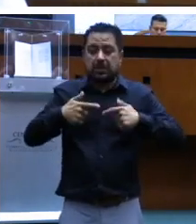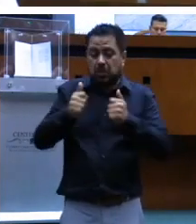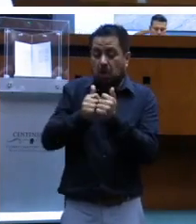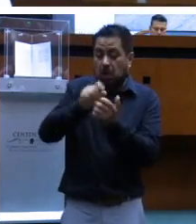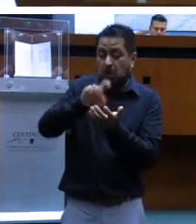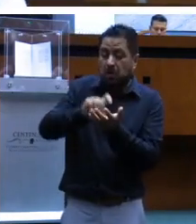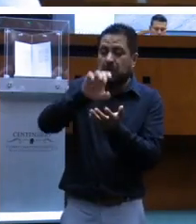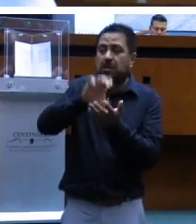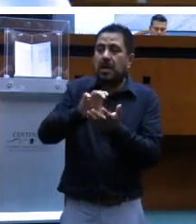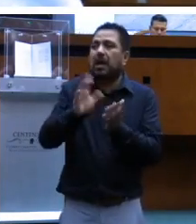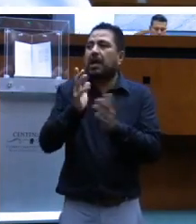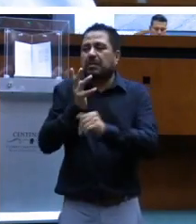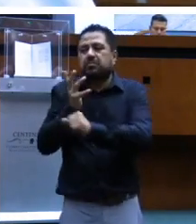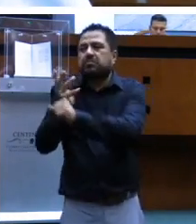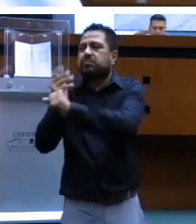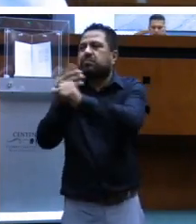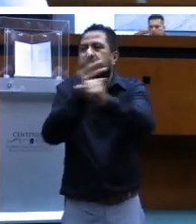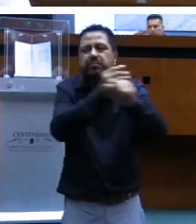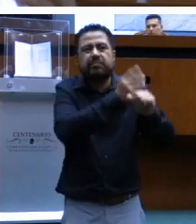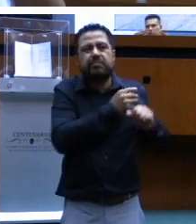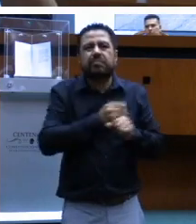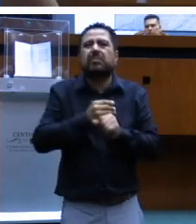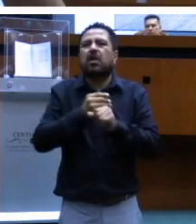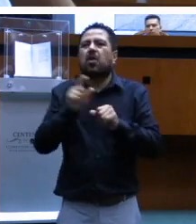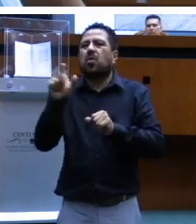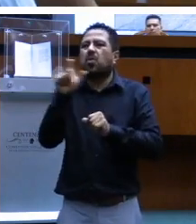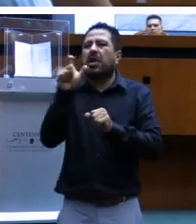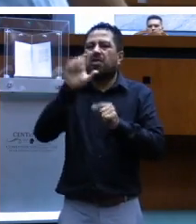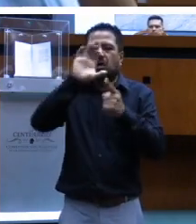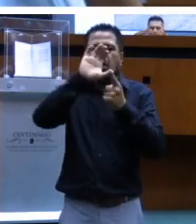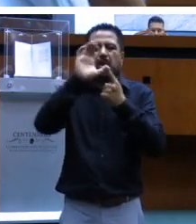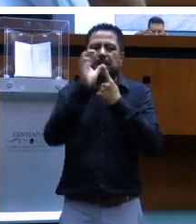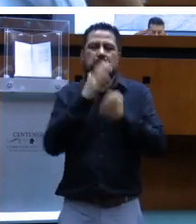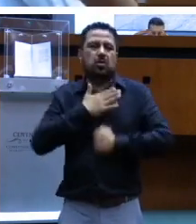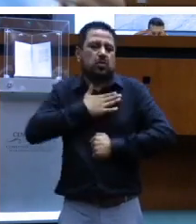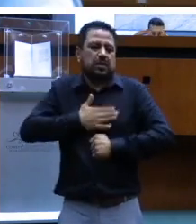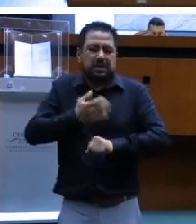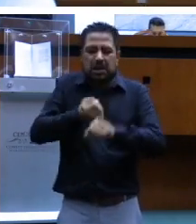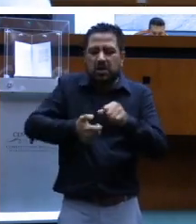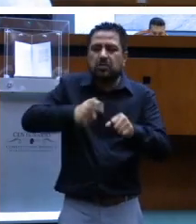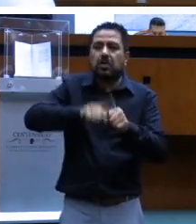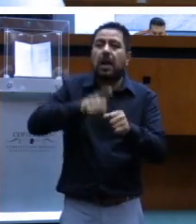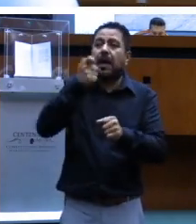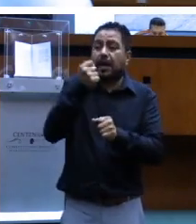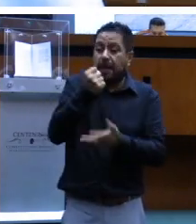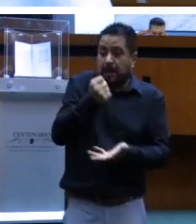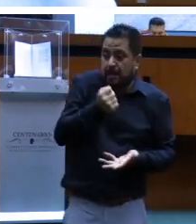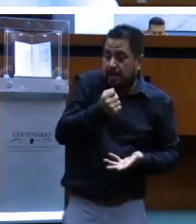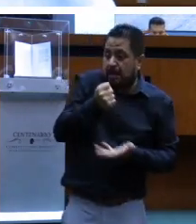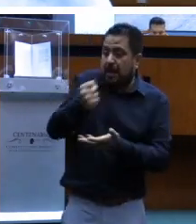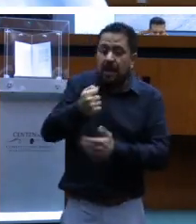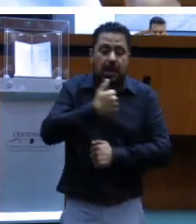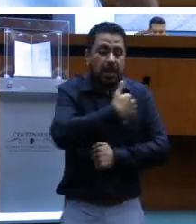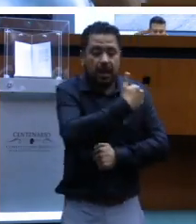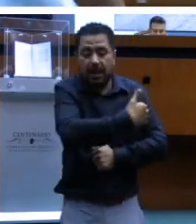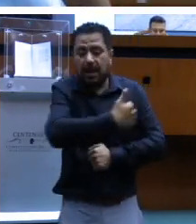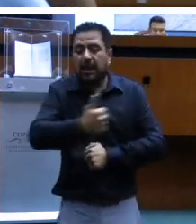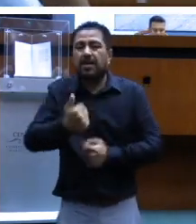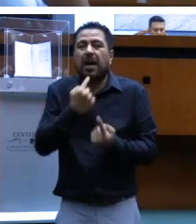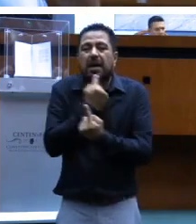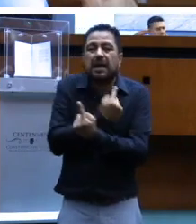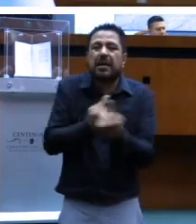la escuela. Acuerdos y adecuaciones obtenidas en la sesión de la Comisión de Justicia Social. Por supuesto, por niño, que evalúe